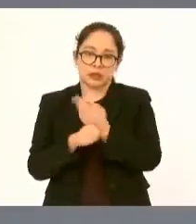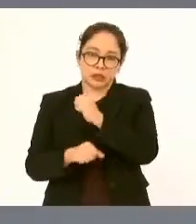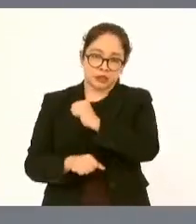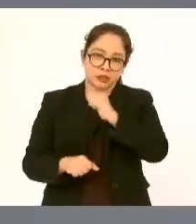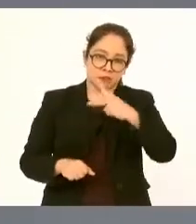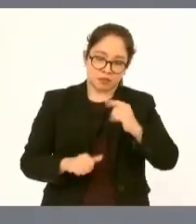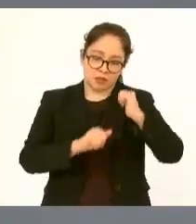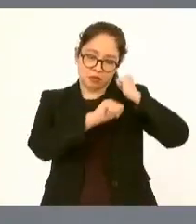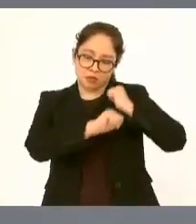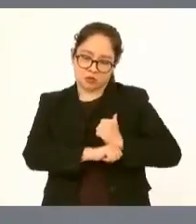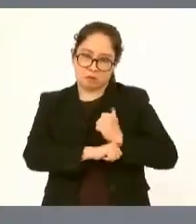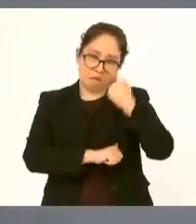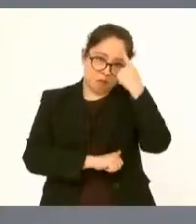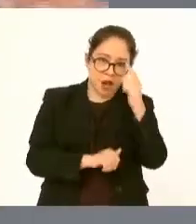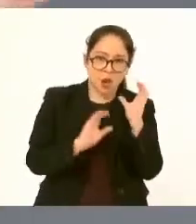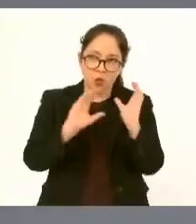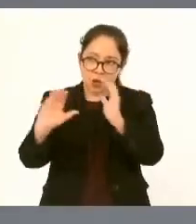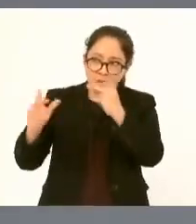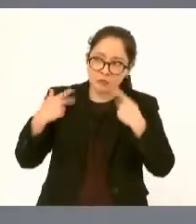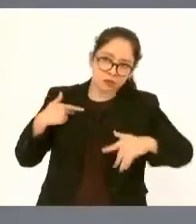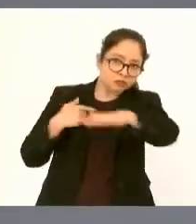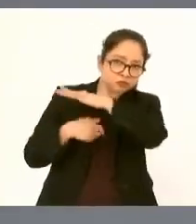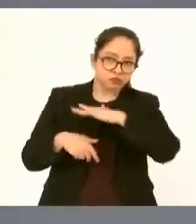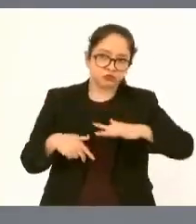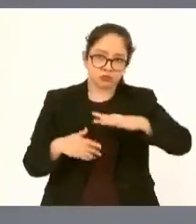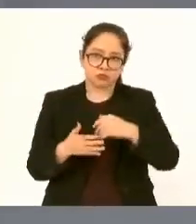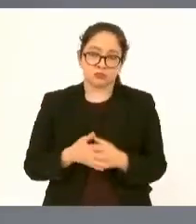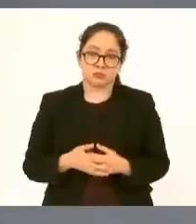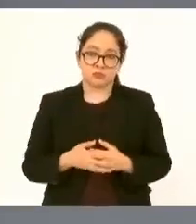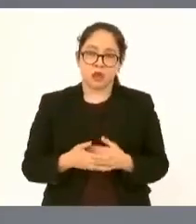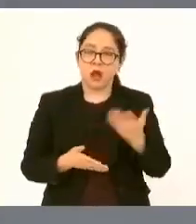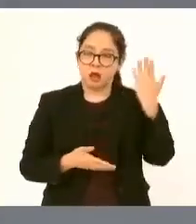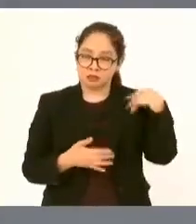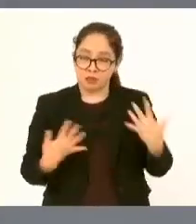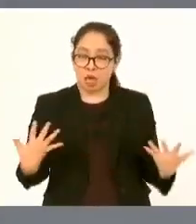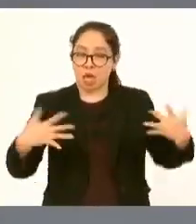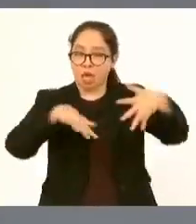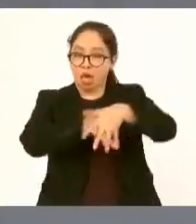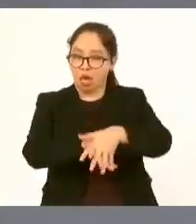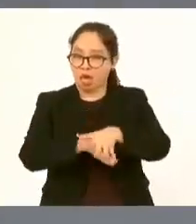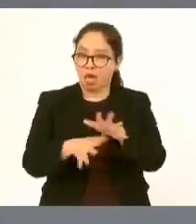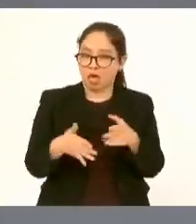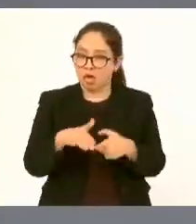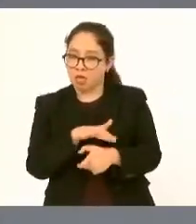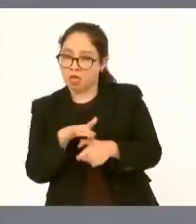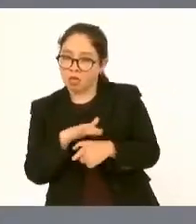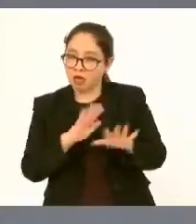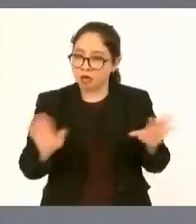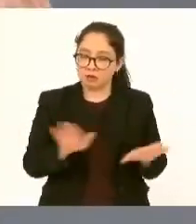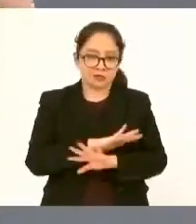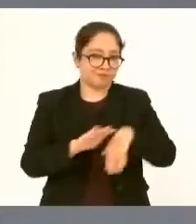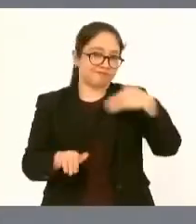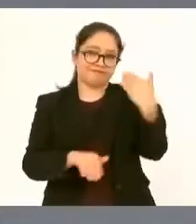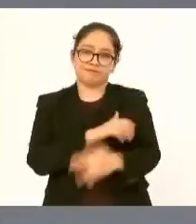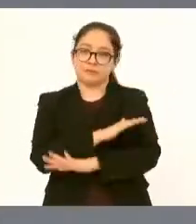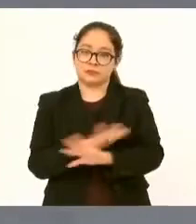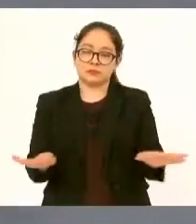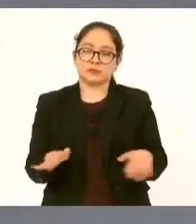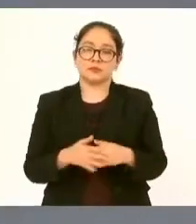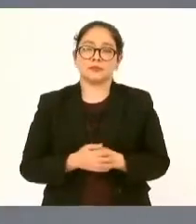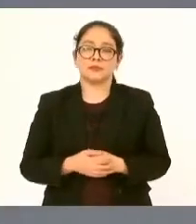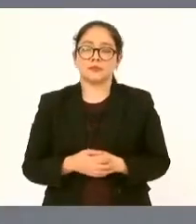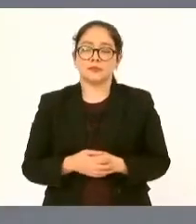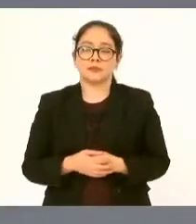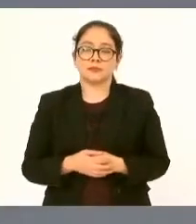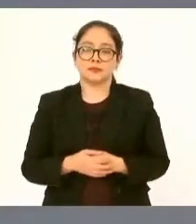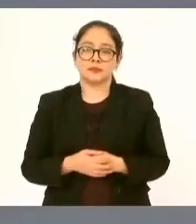autoridad ya no hay la mezcolanza que existía anteriormente ya